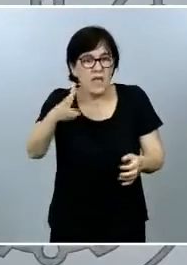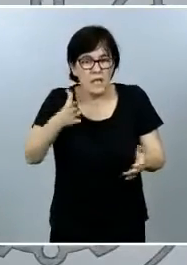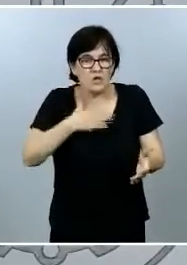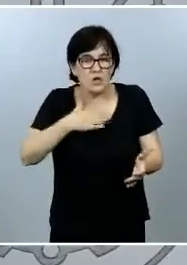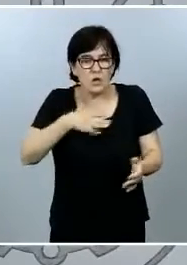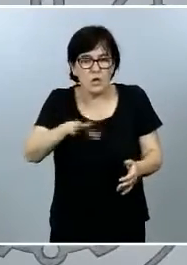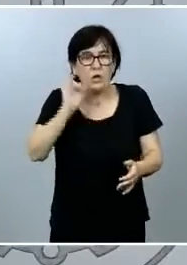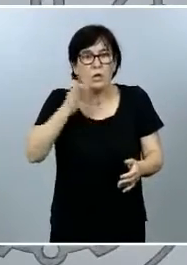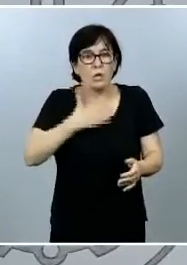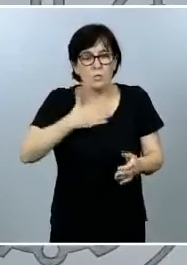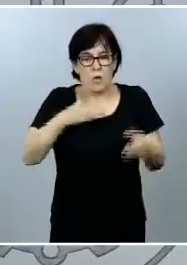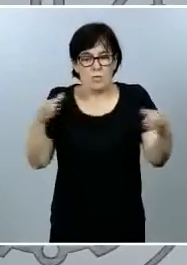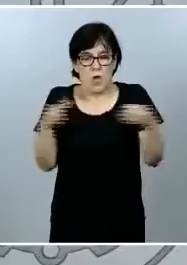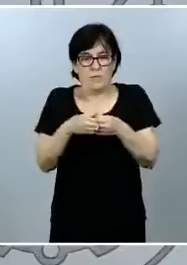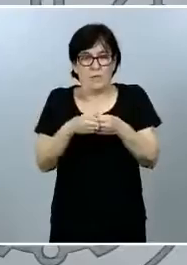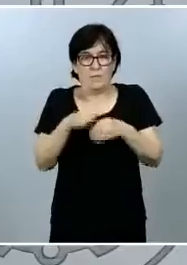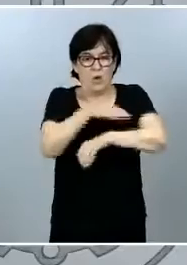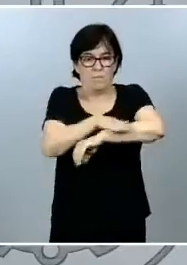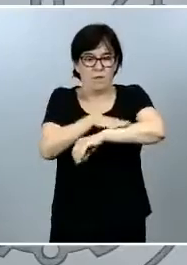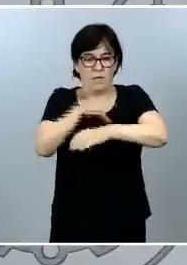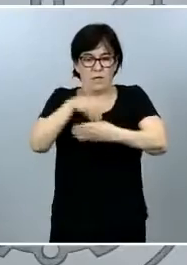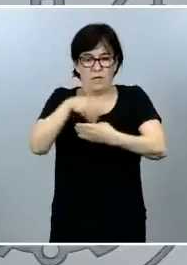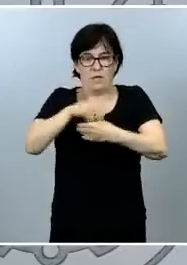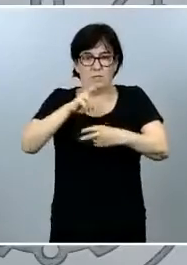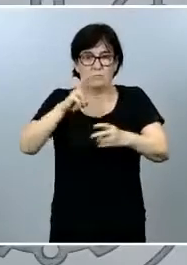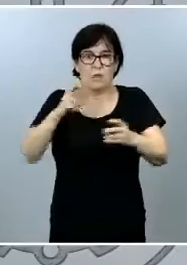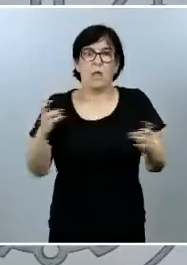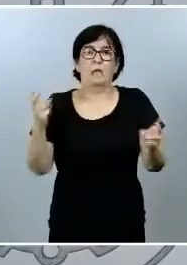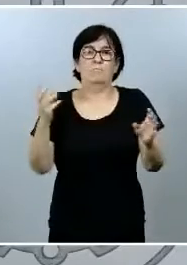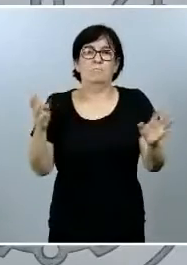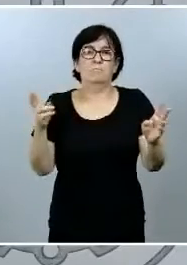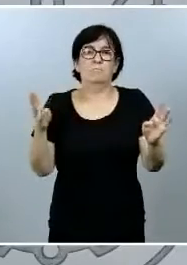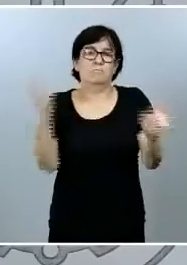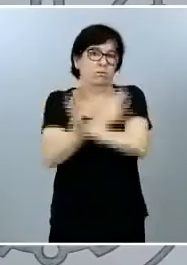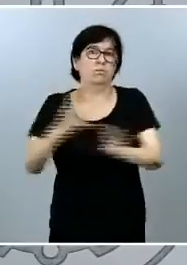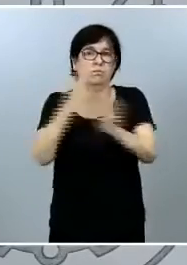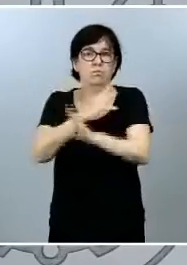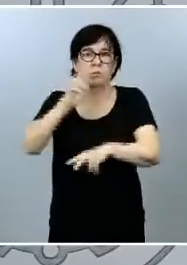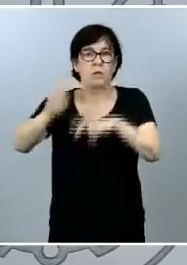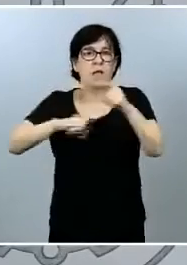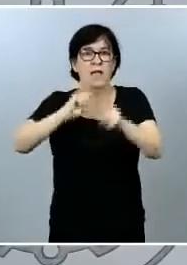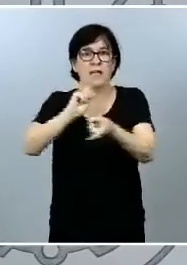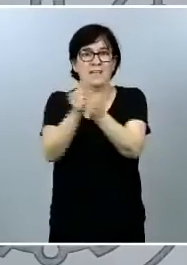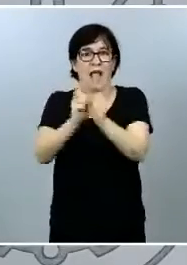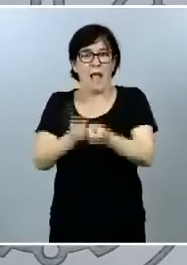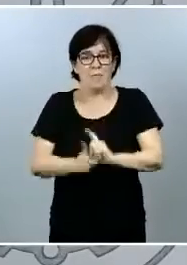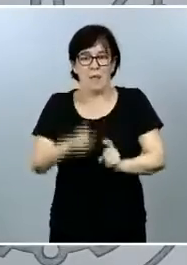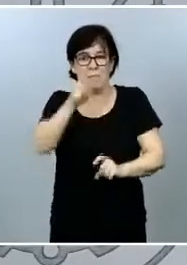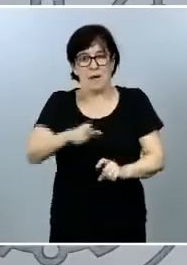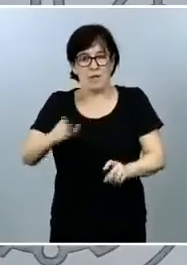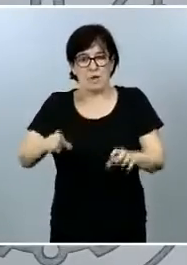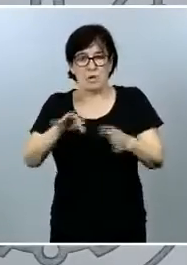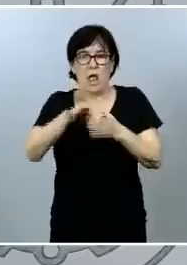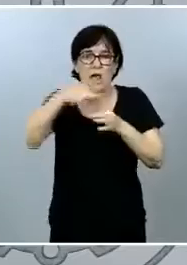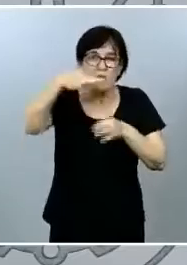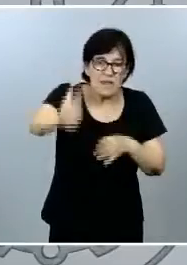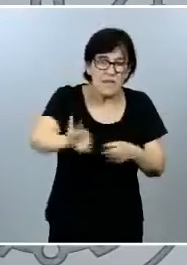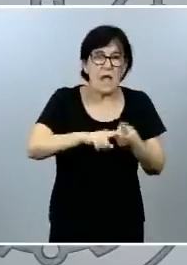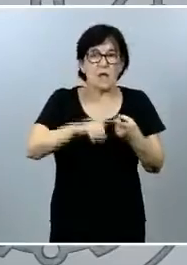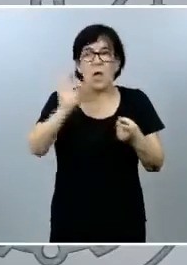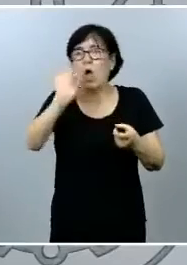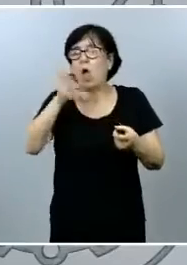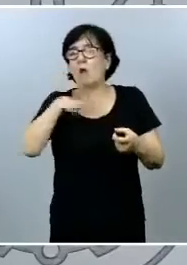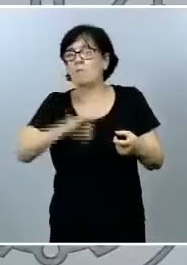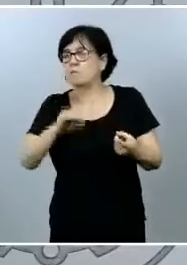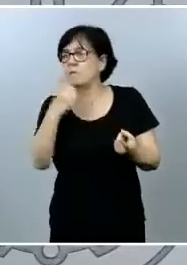propio equipo del Interior para remover aquellas personas que entienden que tienen que ser cesadas bien porque hace falta